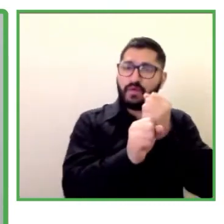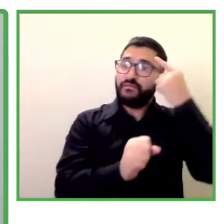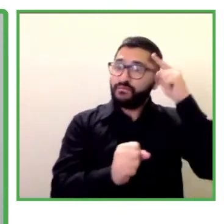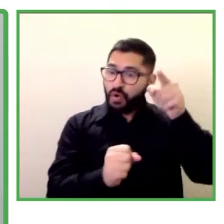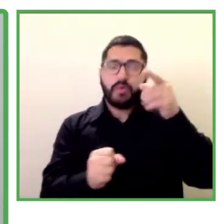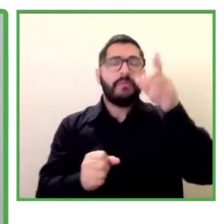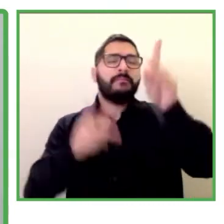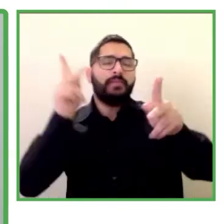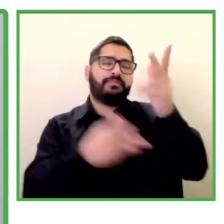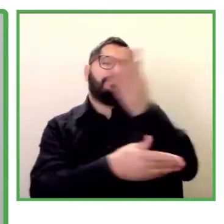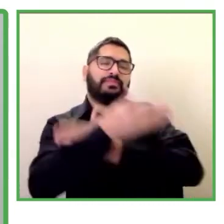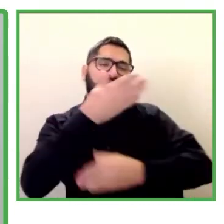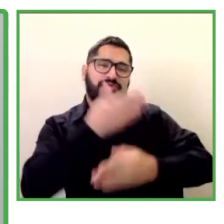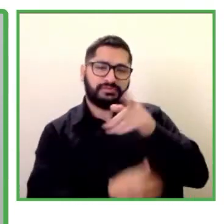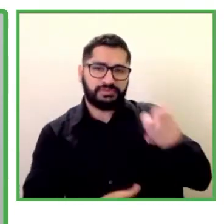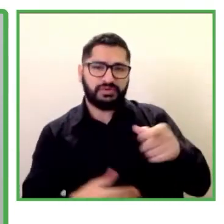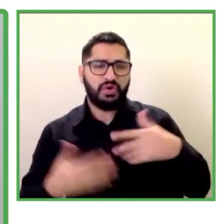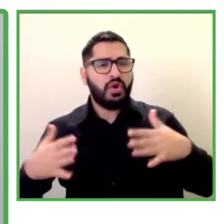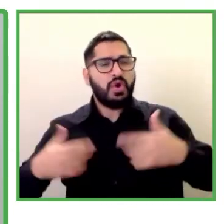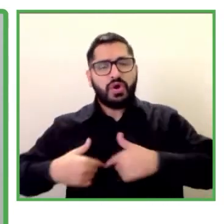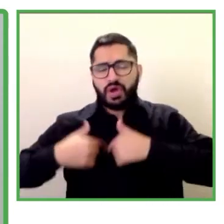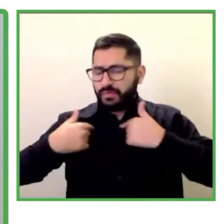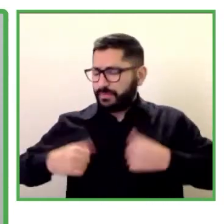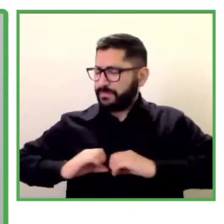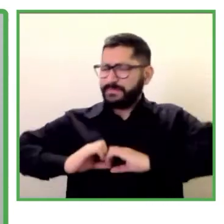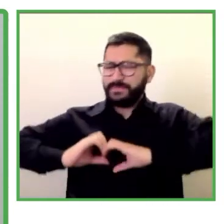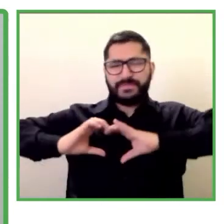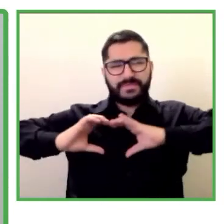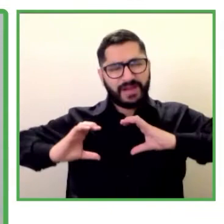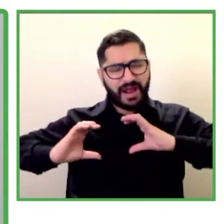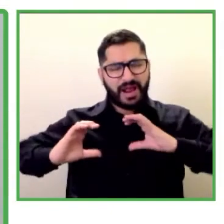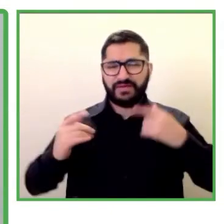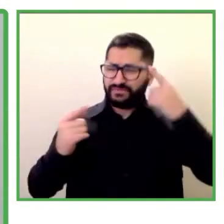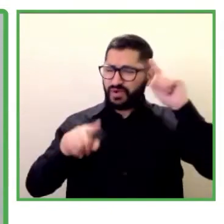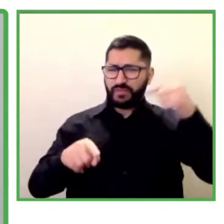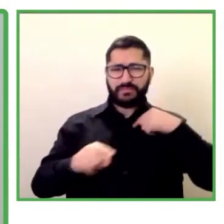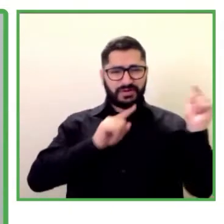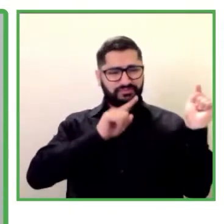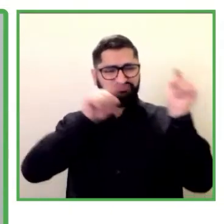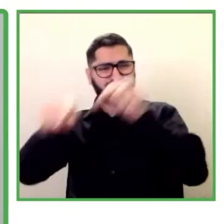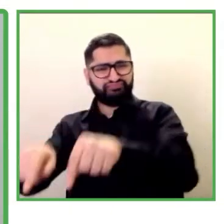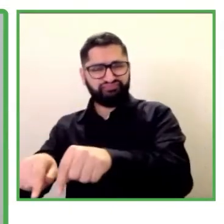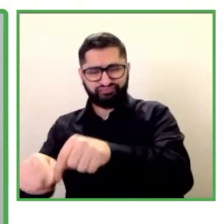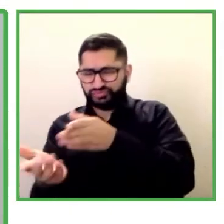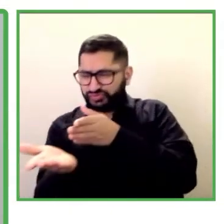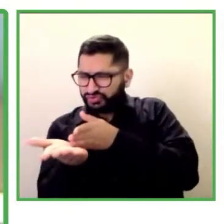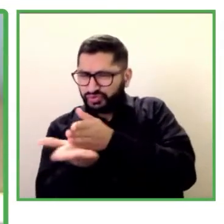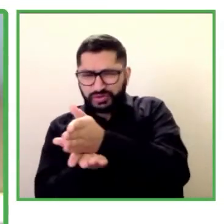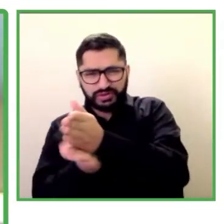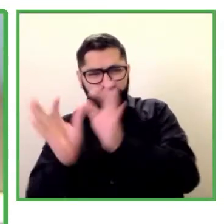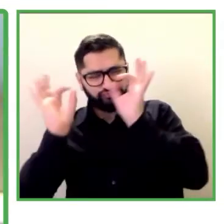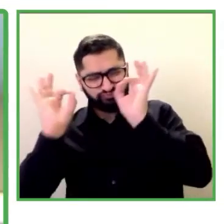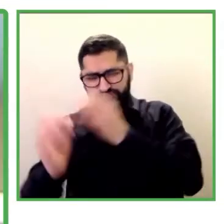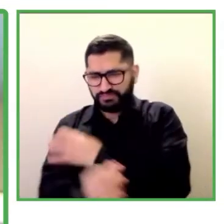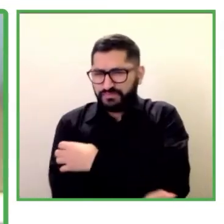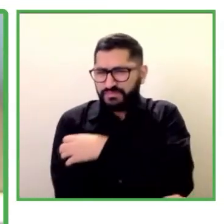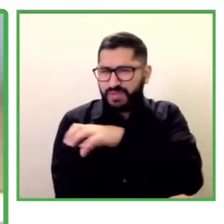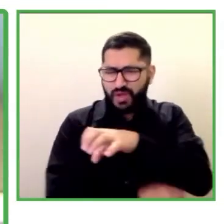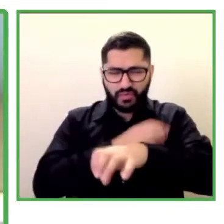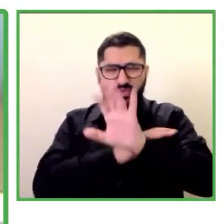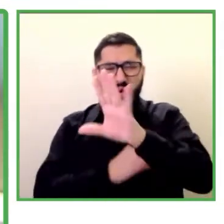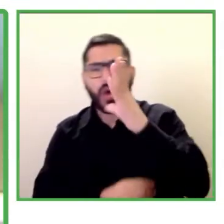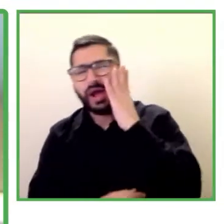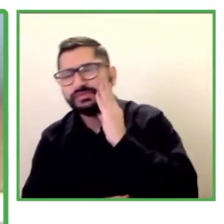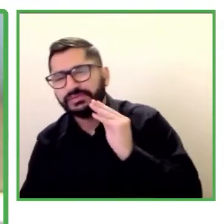podido estar hoy y que podamos lanzar esta poderosa experiencia de la exconclusión. Muy impresionado estoy por